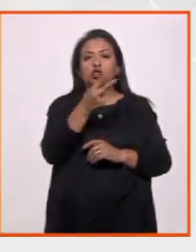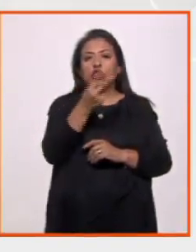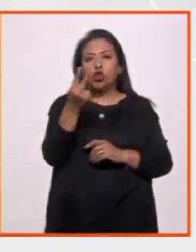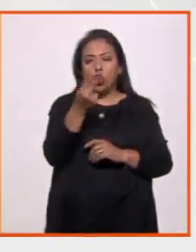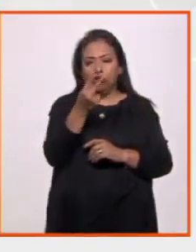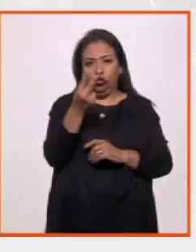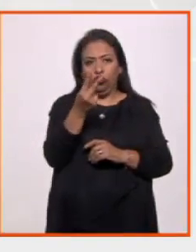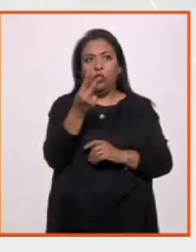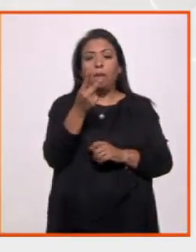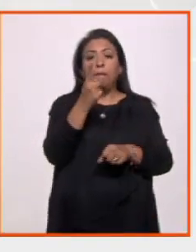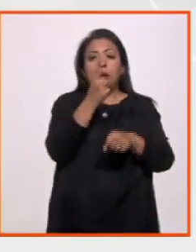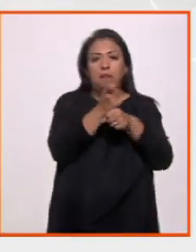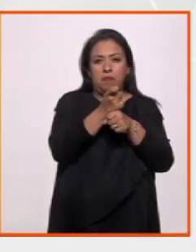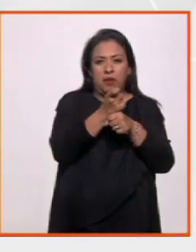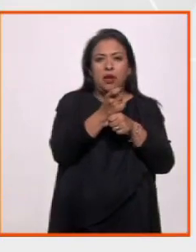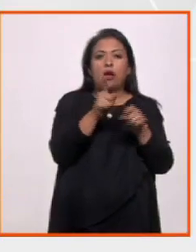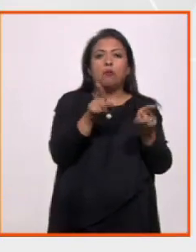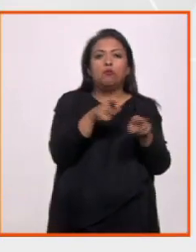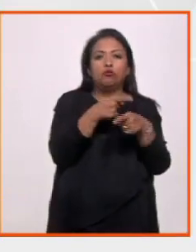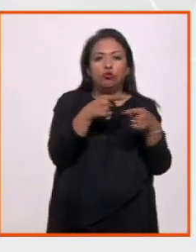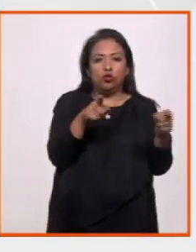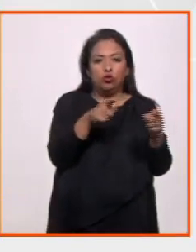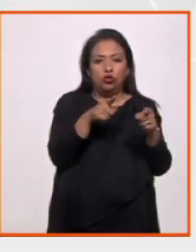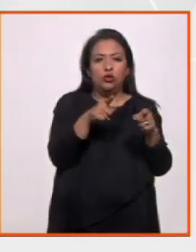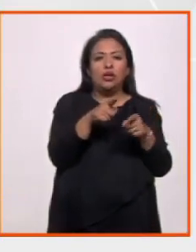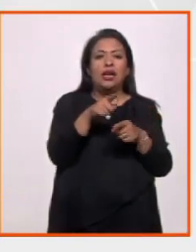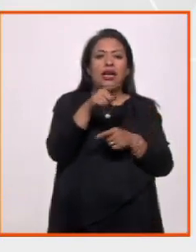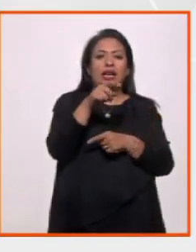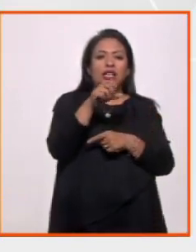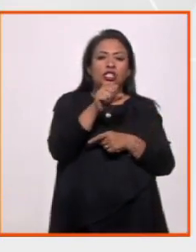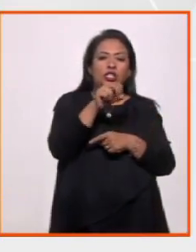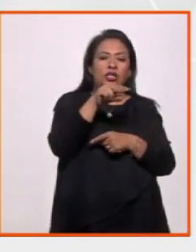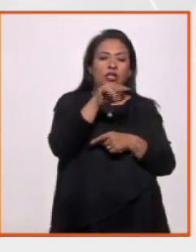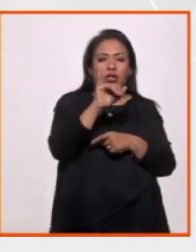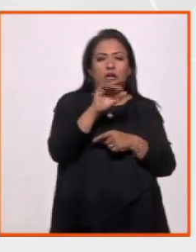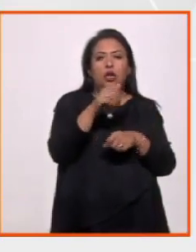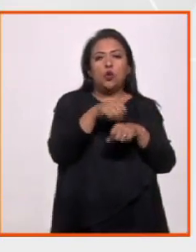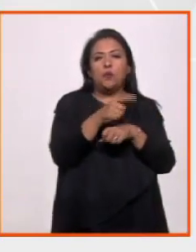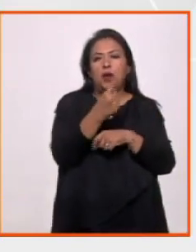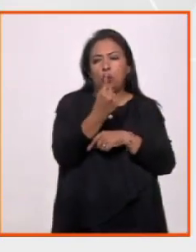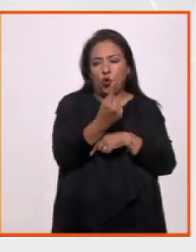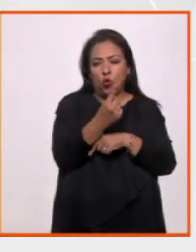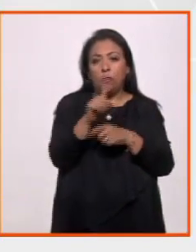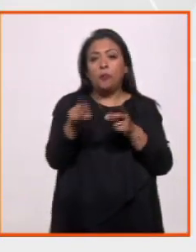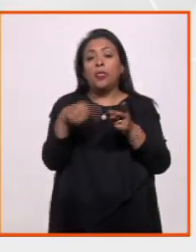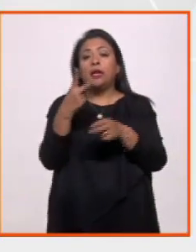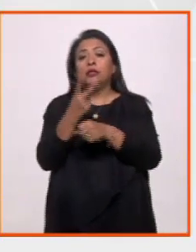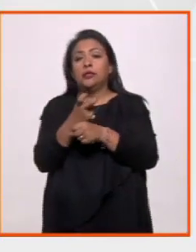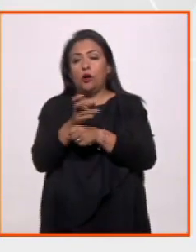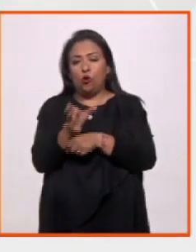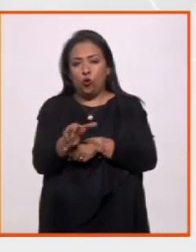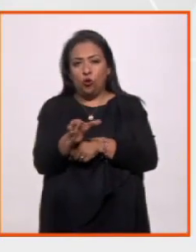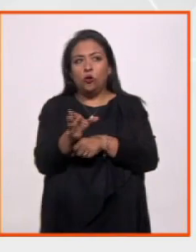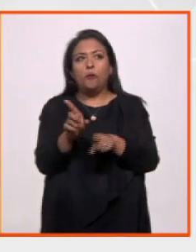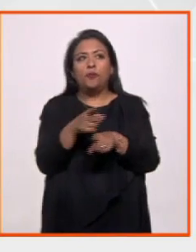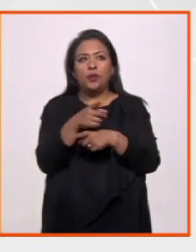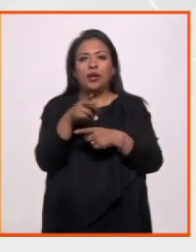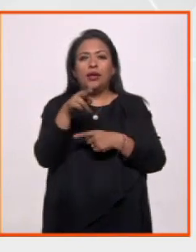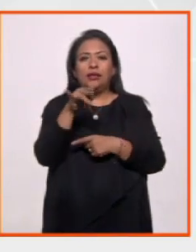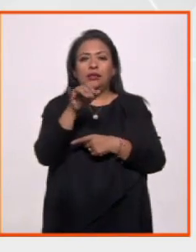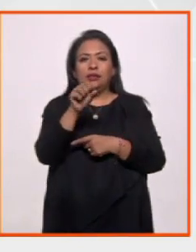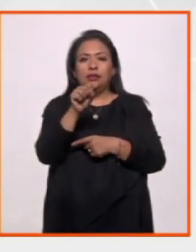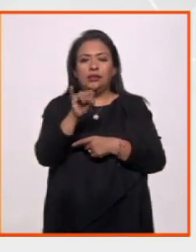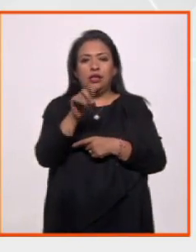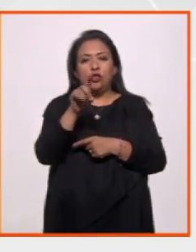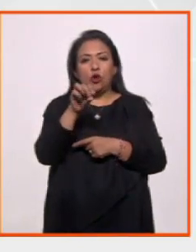obras, la primera obra, la música es de Alfred Schnicke, el Concierto Grosso Número Uno, y la segunda obra es Nisi Dominus,